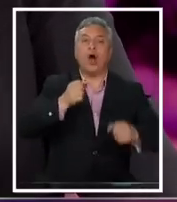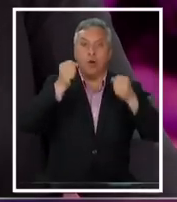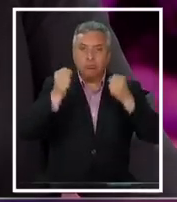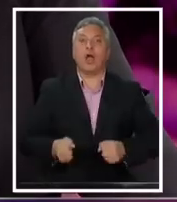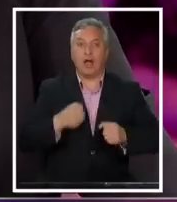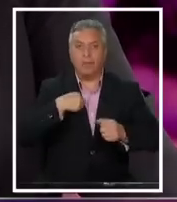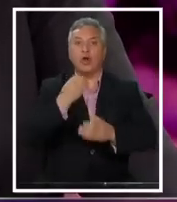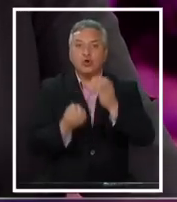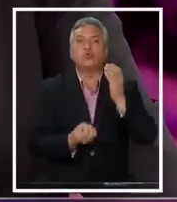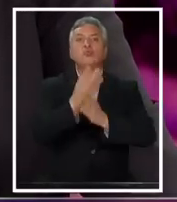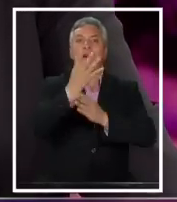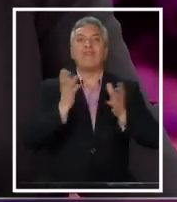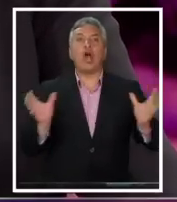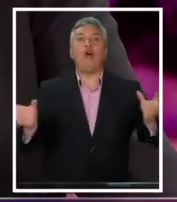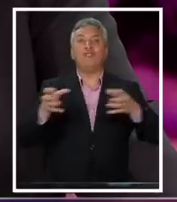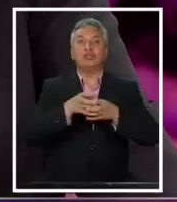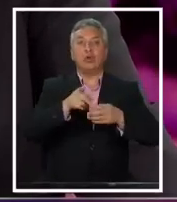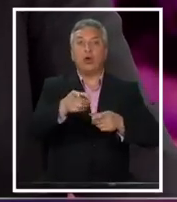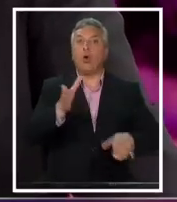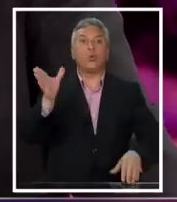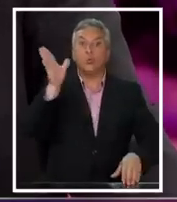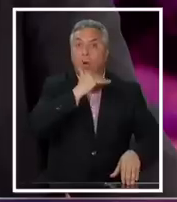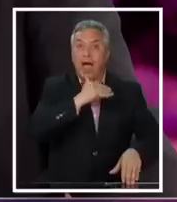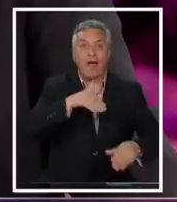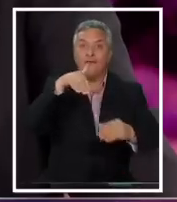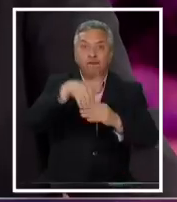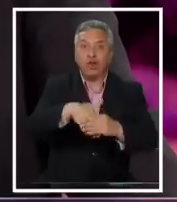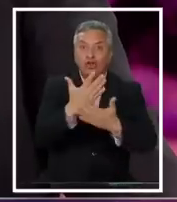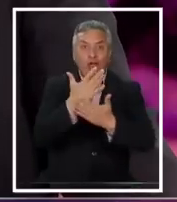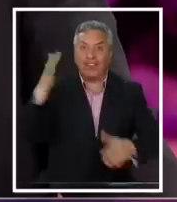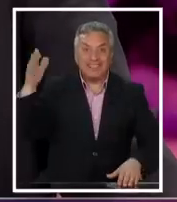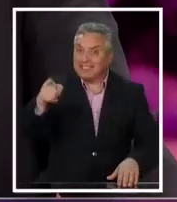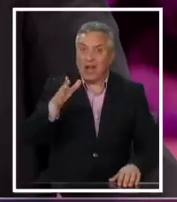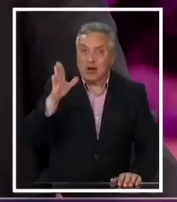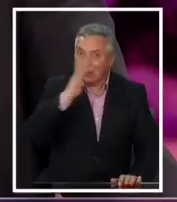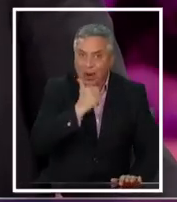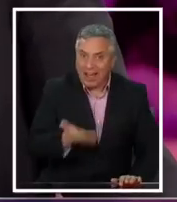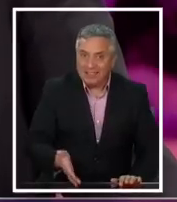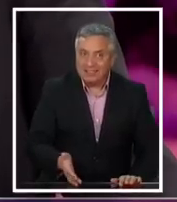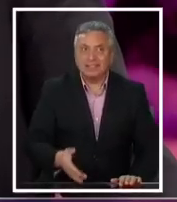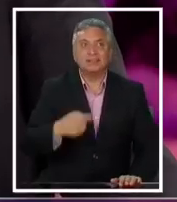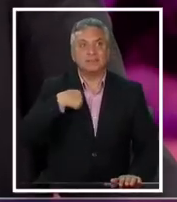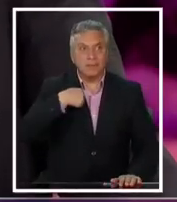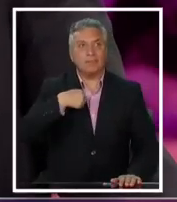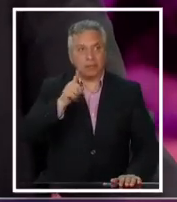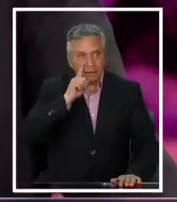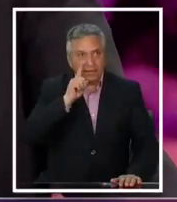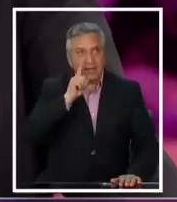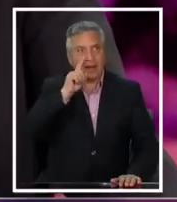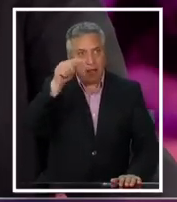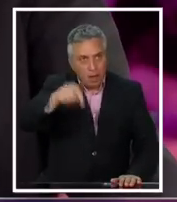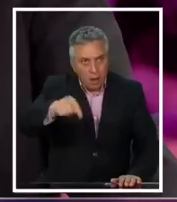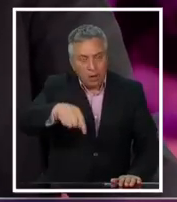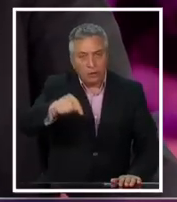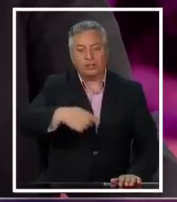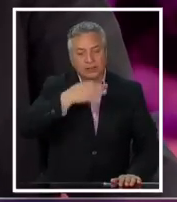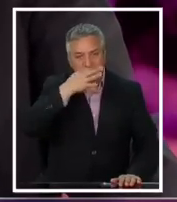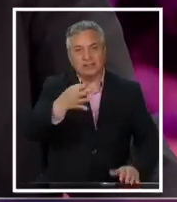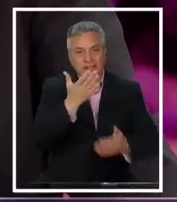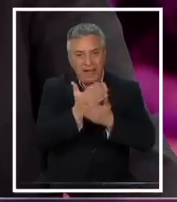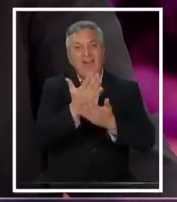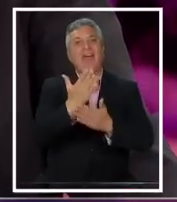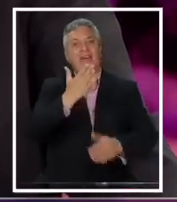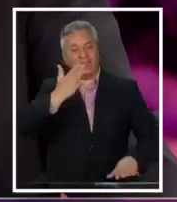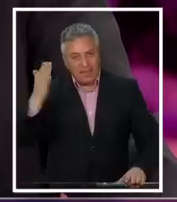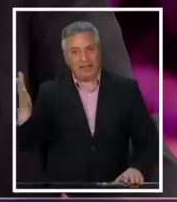hacer una nueva convención cuando no están los votos de la derecha. Yo por eso emplacé a la derecha hoy día, Matías. Paulina, te no creo que la derecha